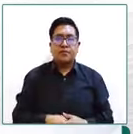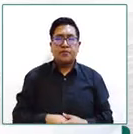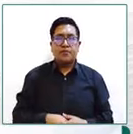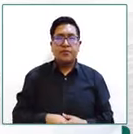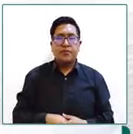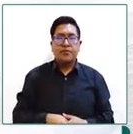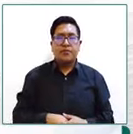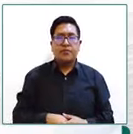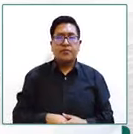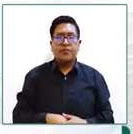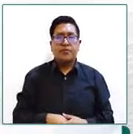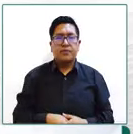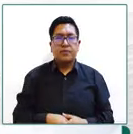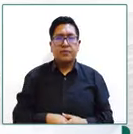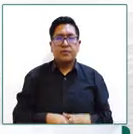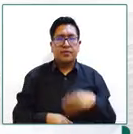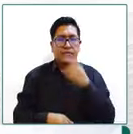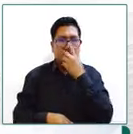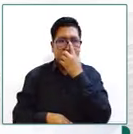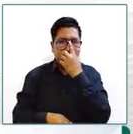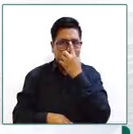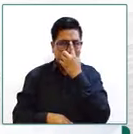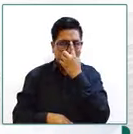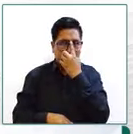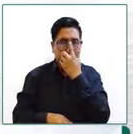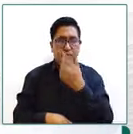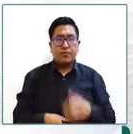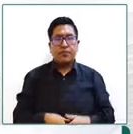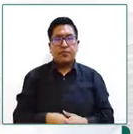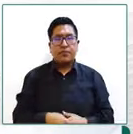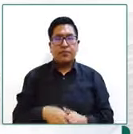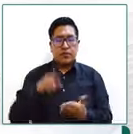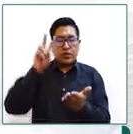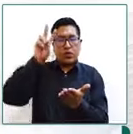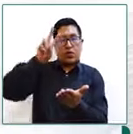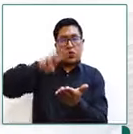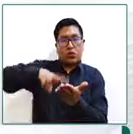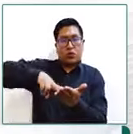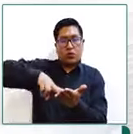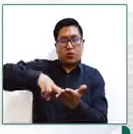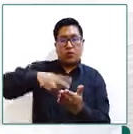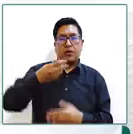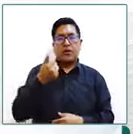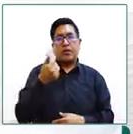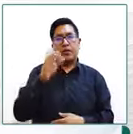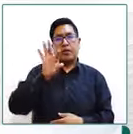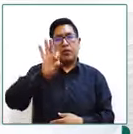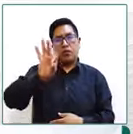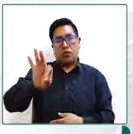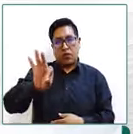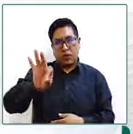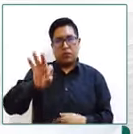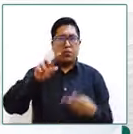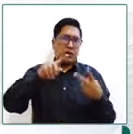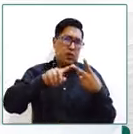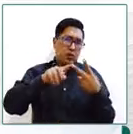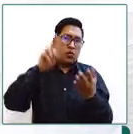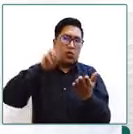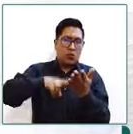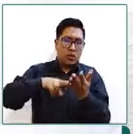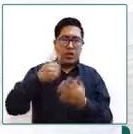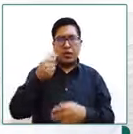ya el el 2019 bueno 2017 2019